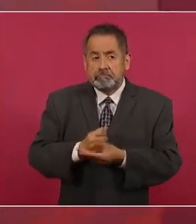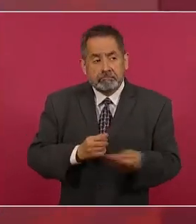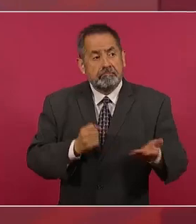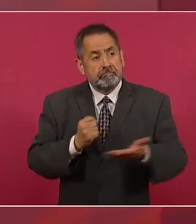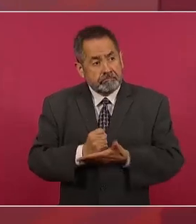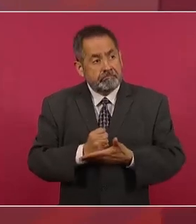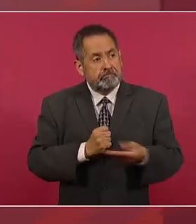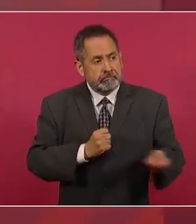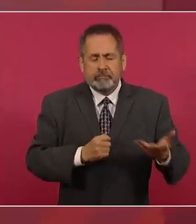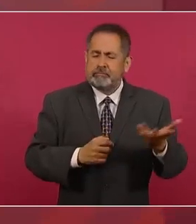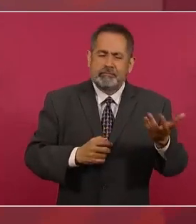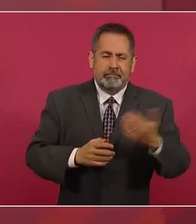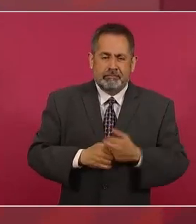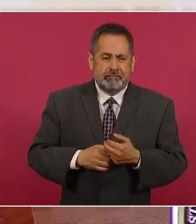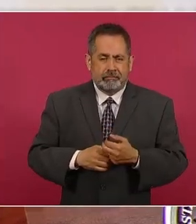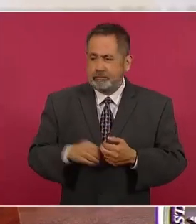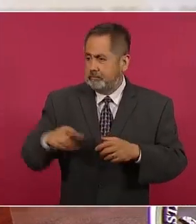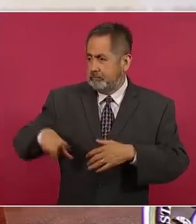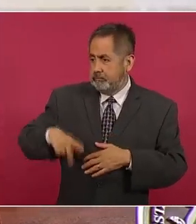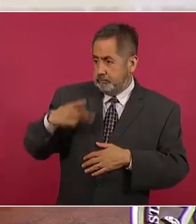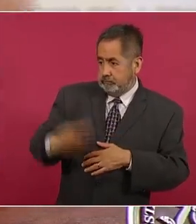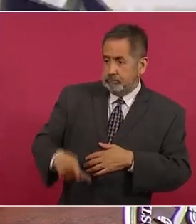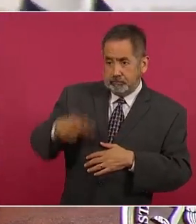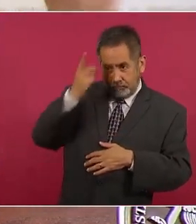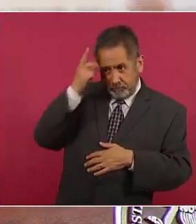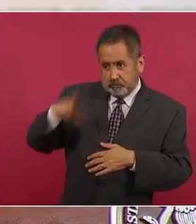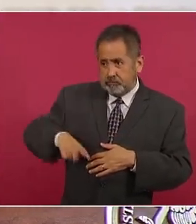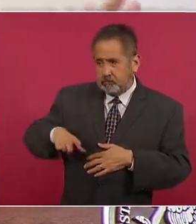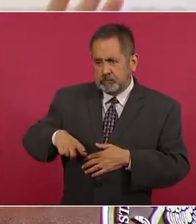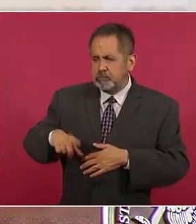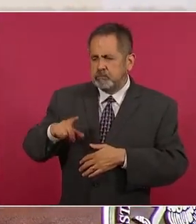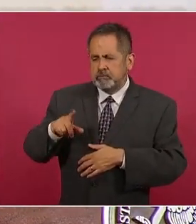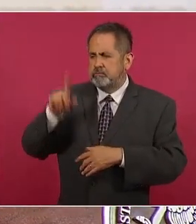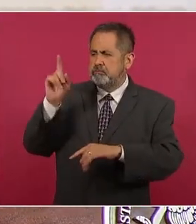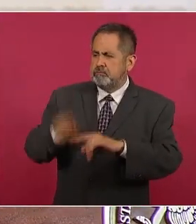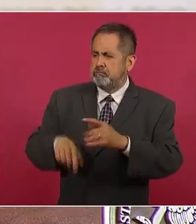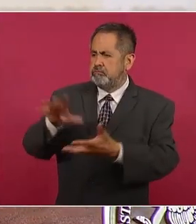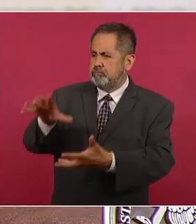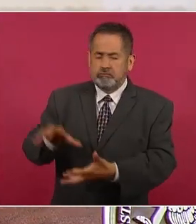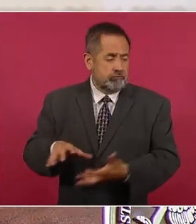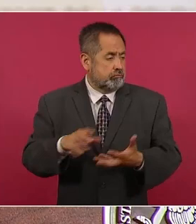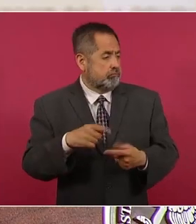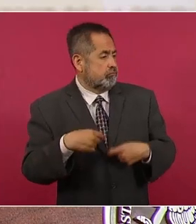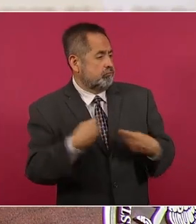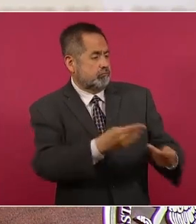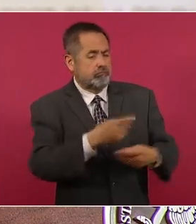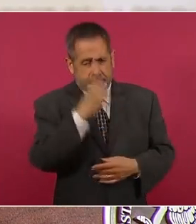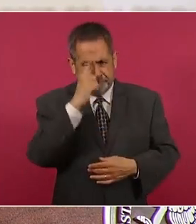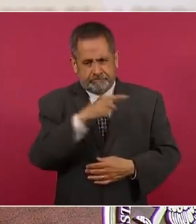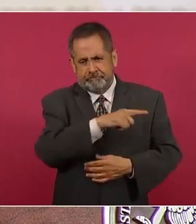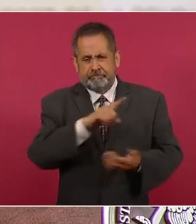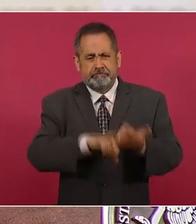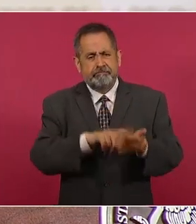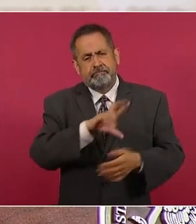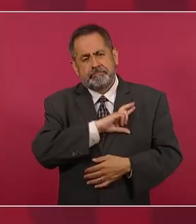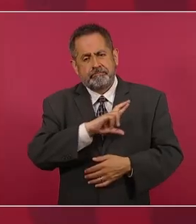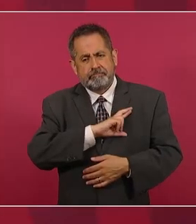de a particulares. Esa era la esencia del gobierno.